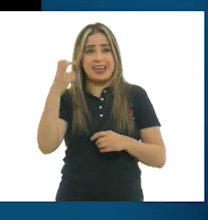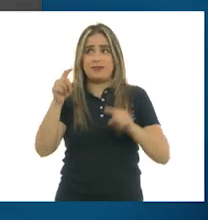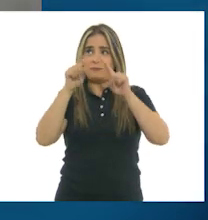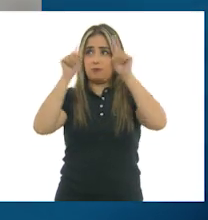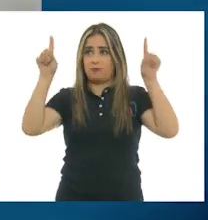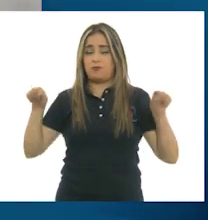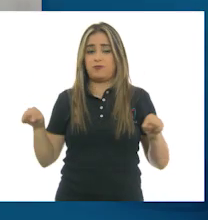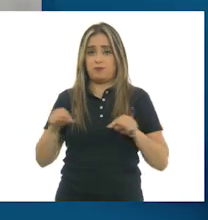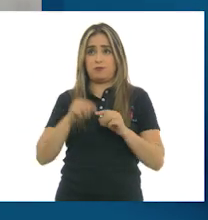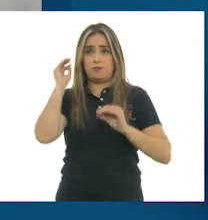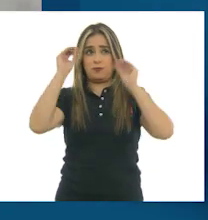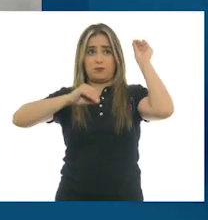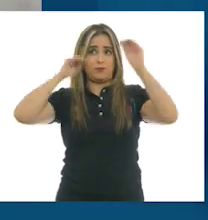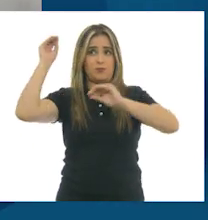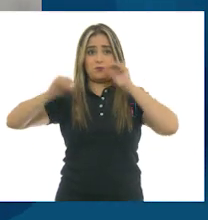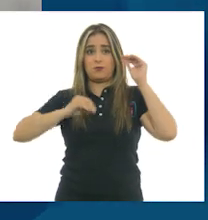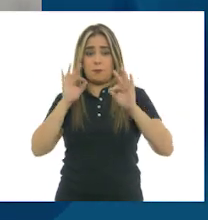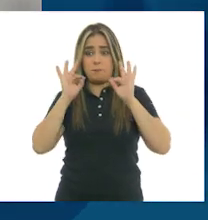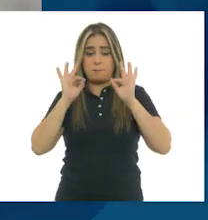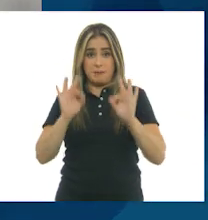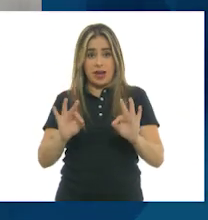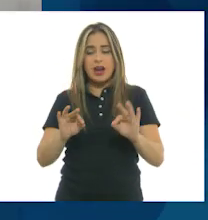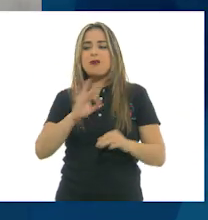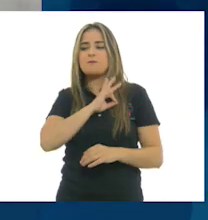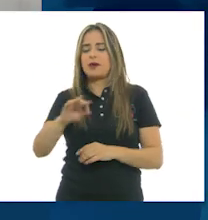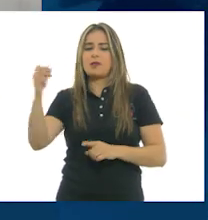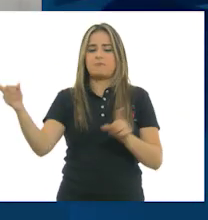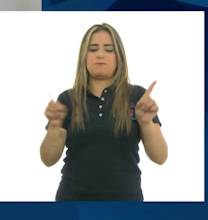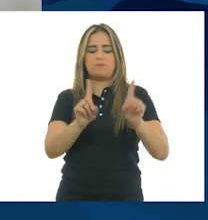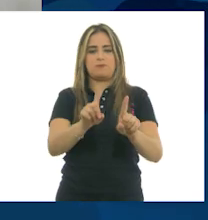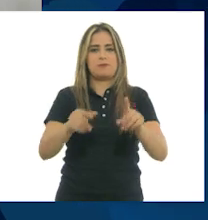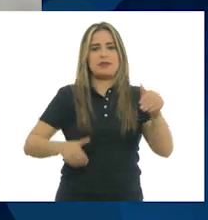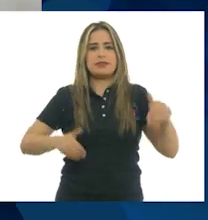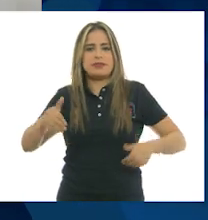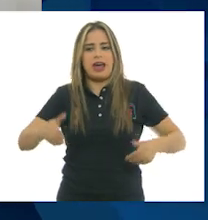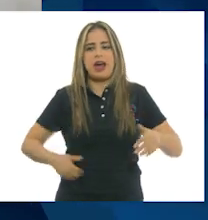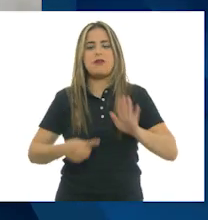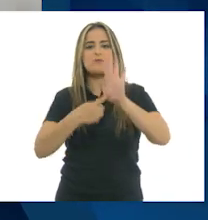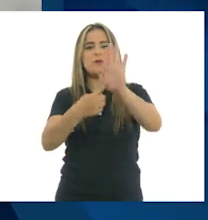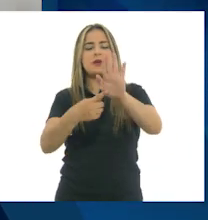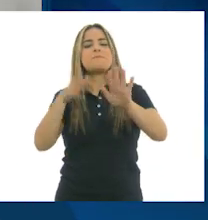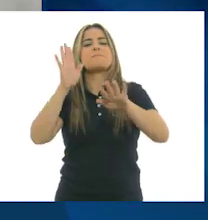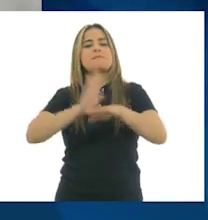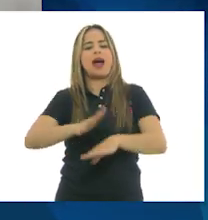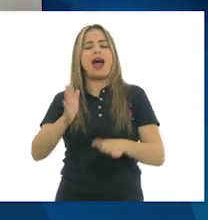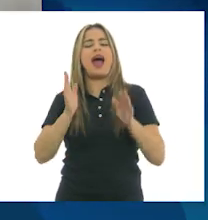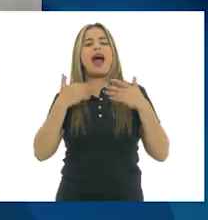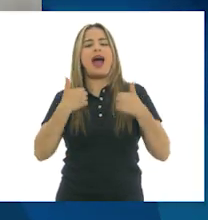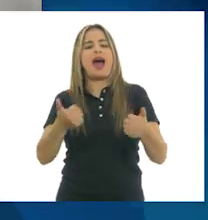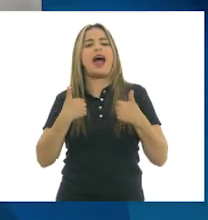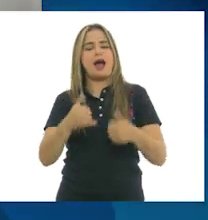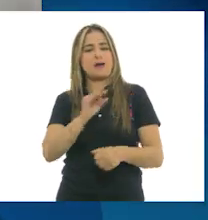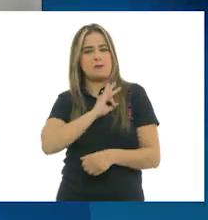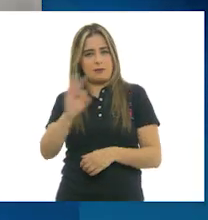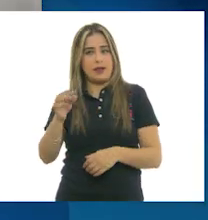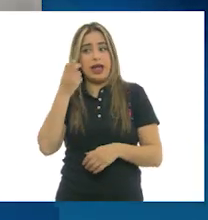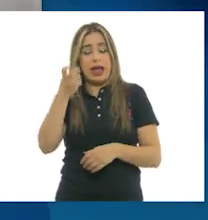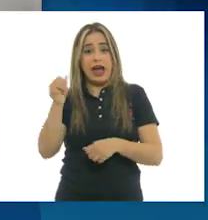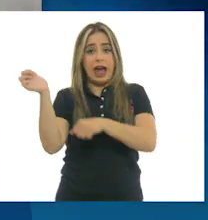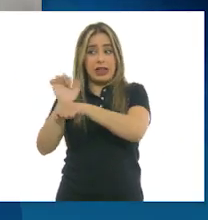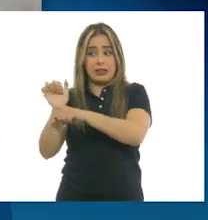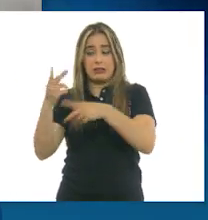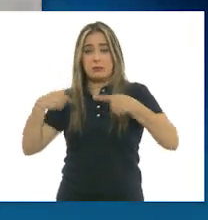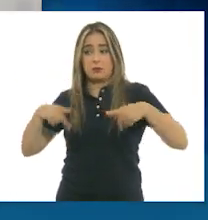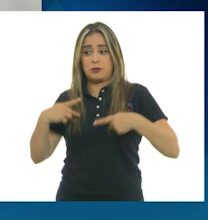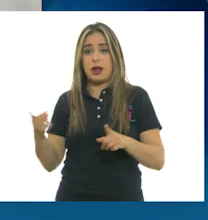adecuada puede ser suficiente para dar una unidad a una obra de teatro. Solo lo necesario para que el personaje pueda